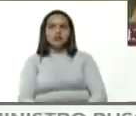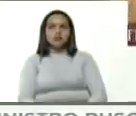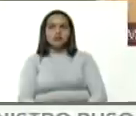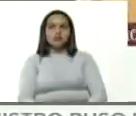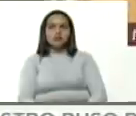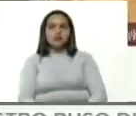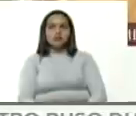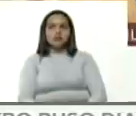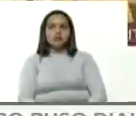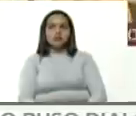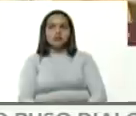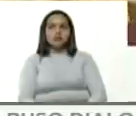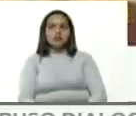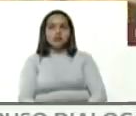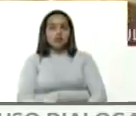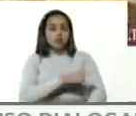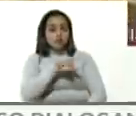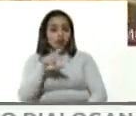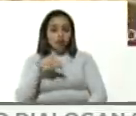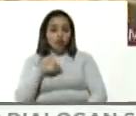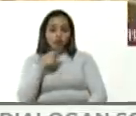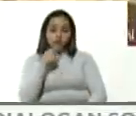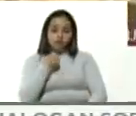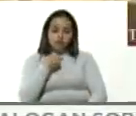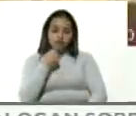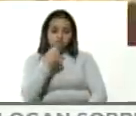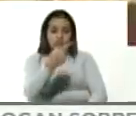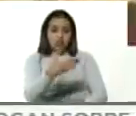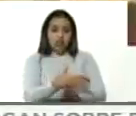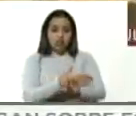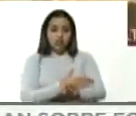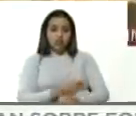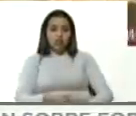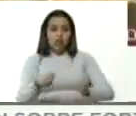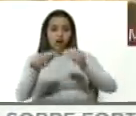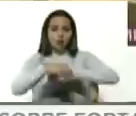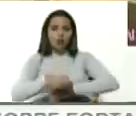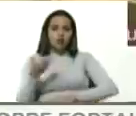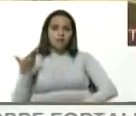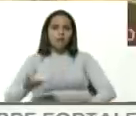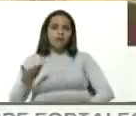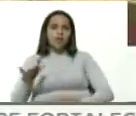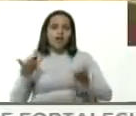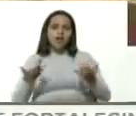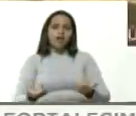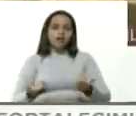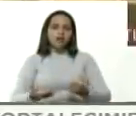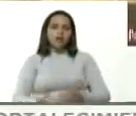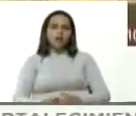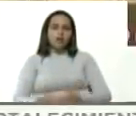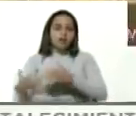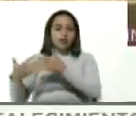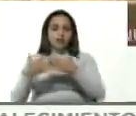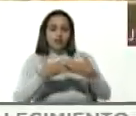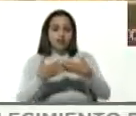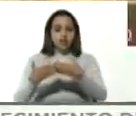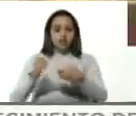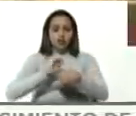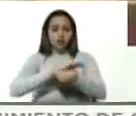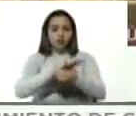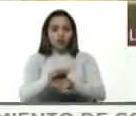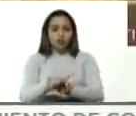nosotros, como usted bien decía, la cooperación es importante en este momento de batalla contra el coronavirus y, bueno,